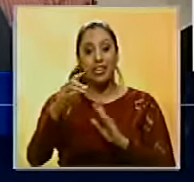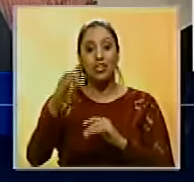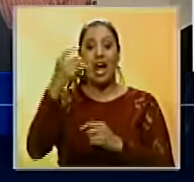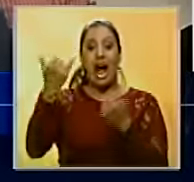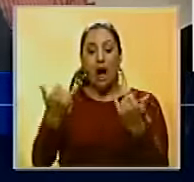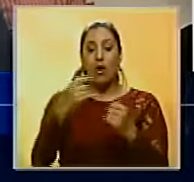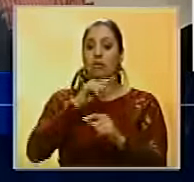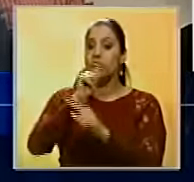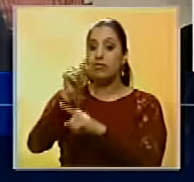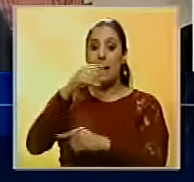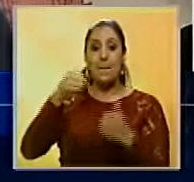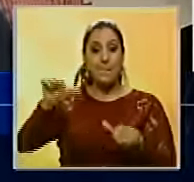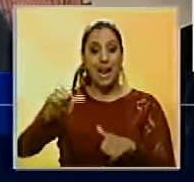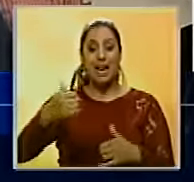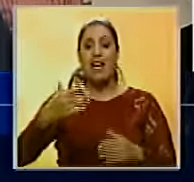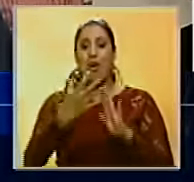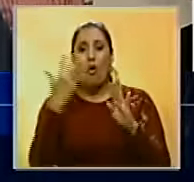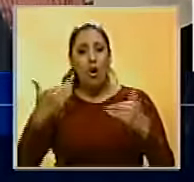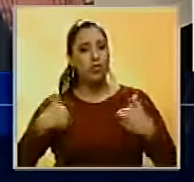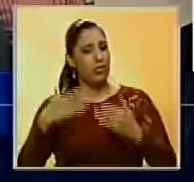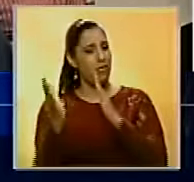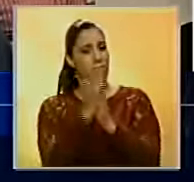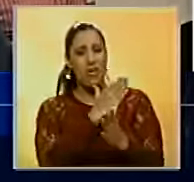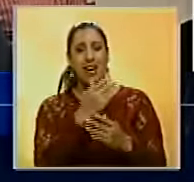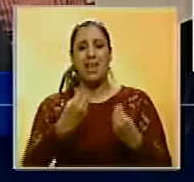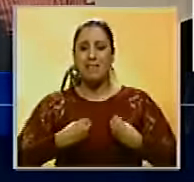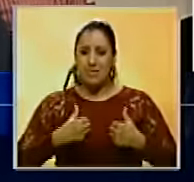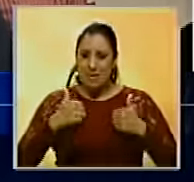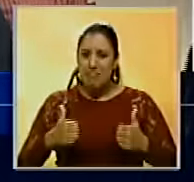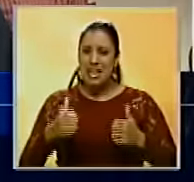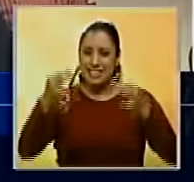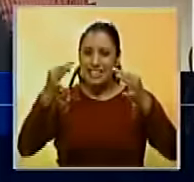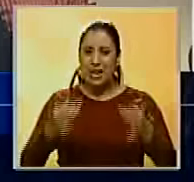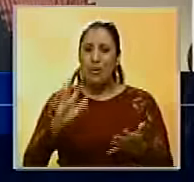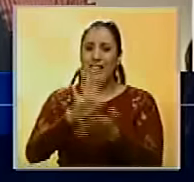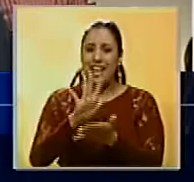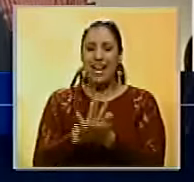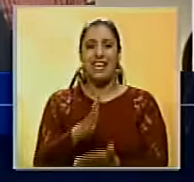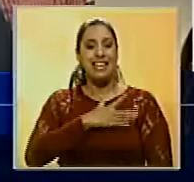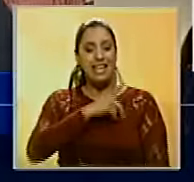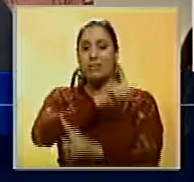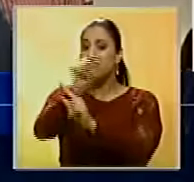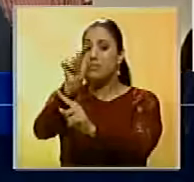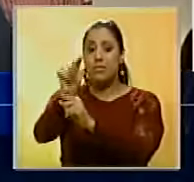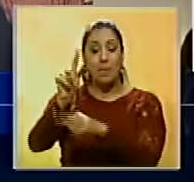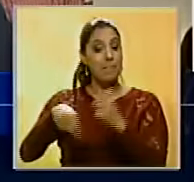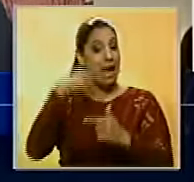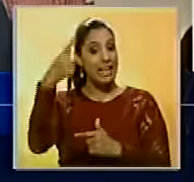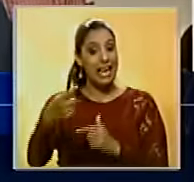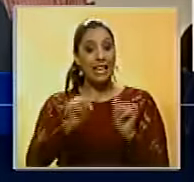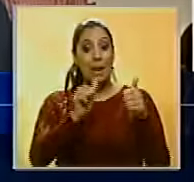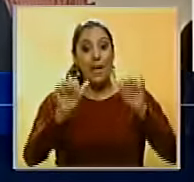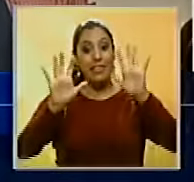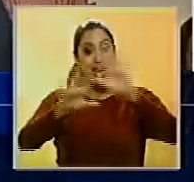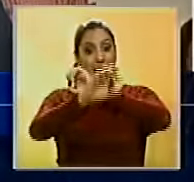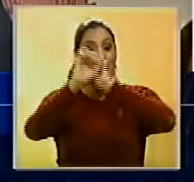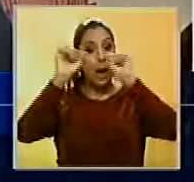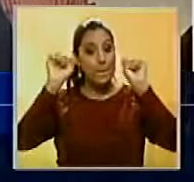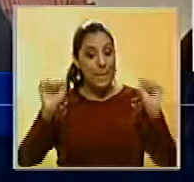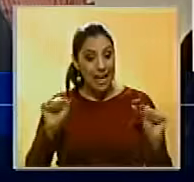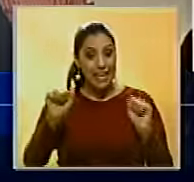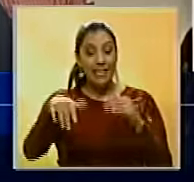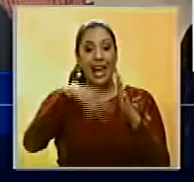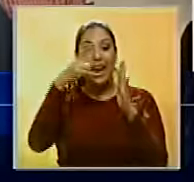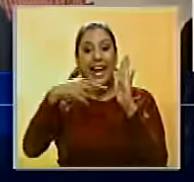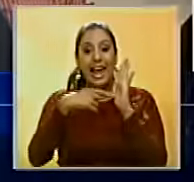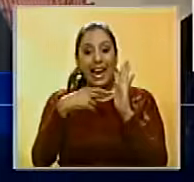mal, tenemos el derecho de vivir sin cola, de vivir bien, de vivir seguro. Y eso es lo que estamos exigiendo. Y que mañana, a partir de las 10 de la mañana, al final de la